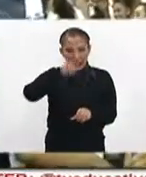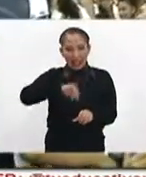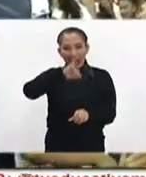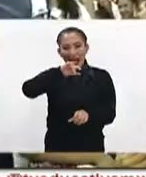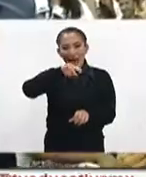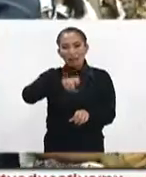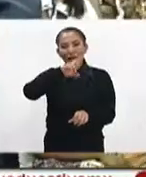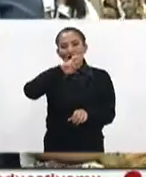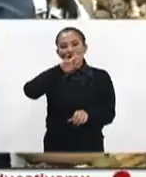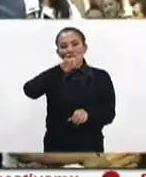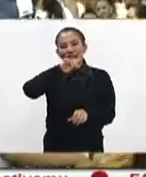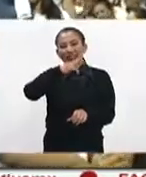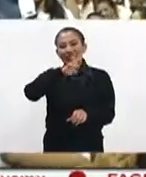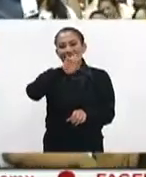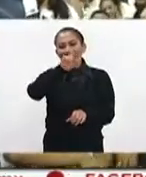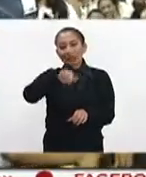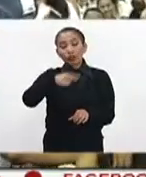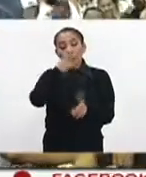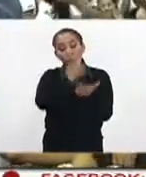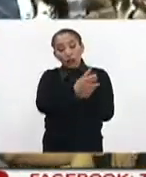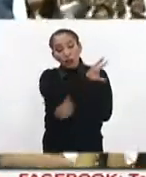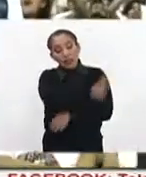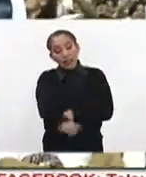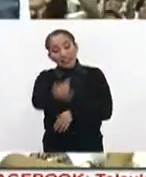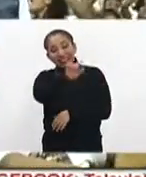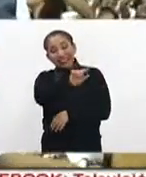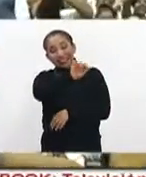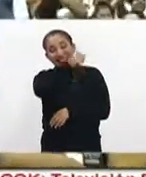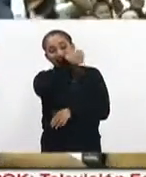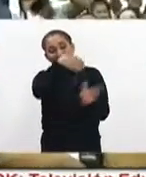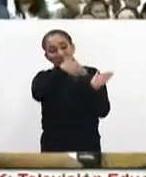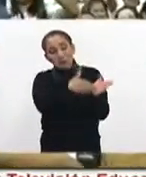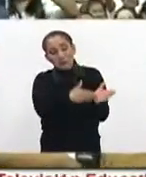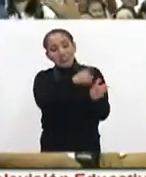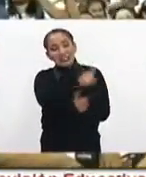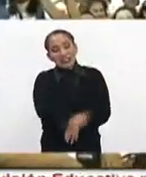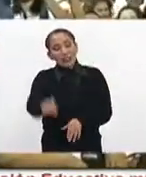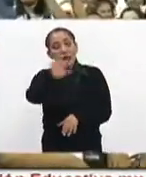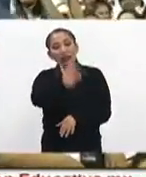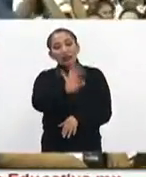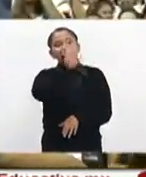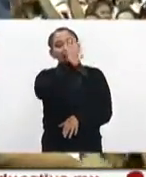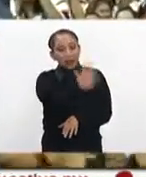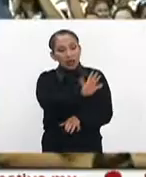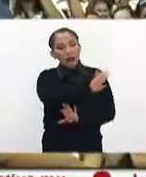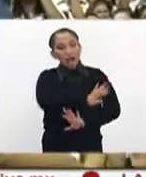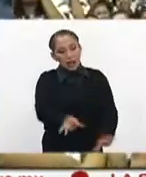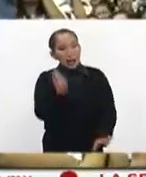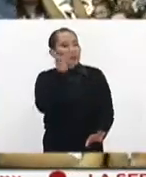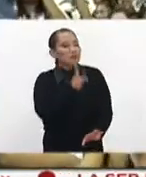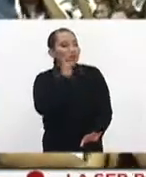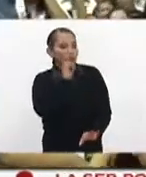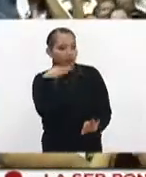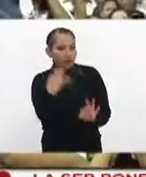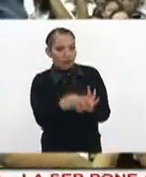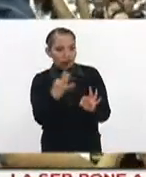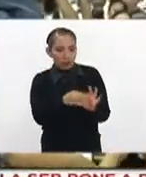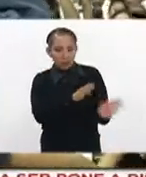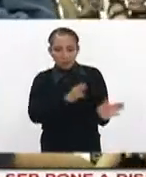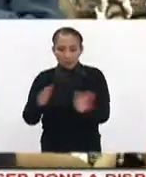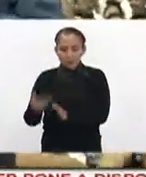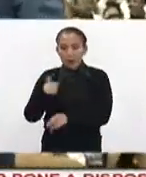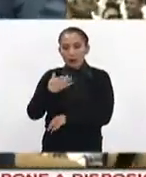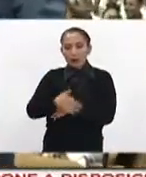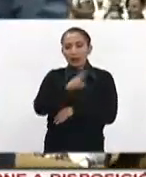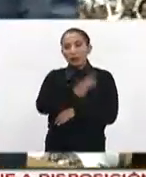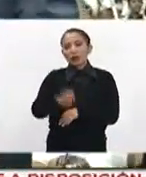Jaime Rodríguez, el bronco, únicamente 576.145 han sido validadas. Mientras